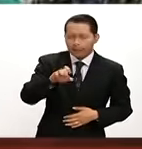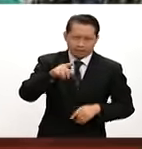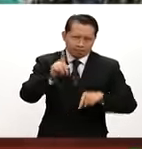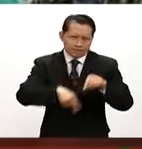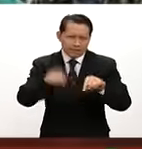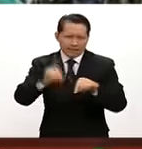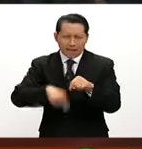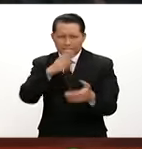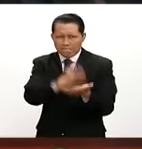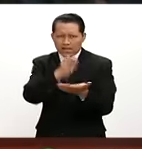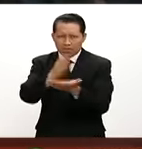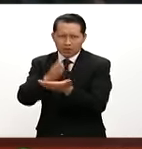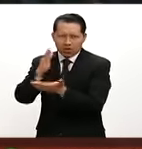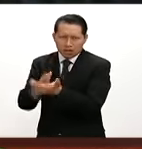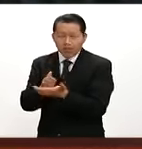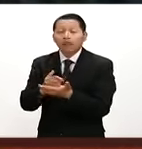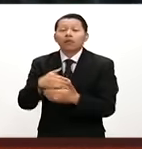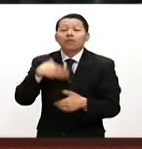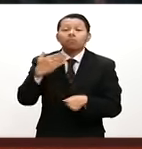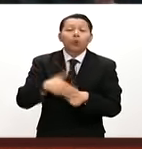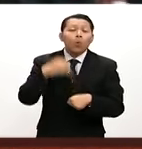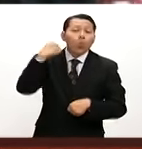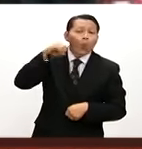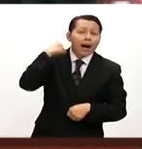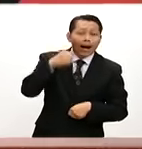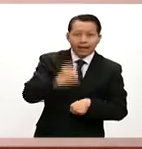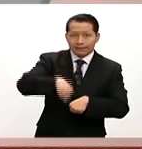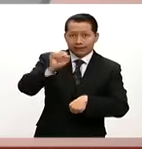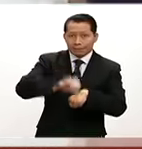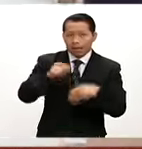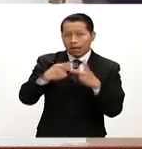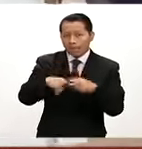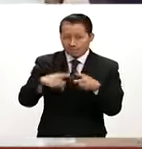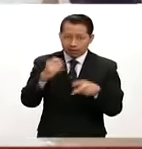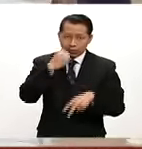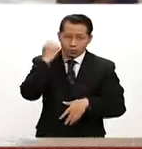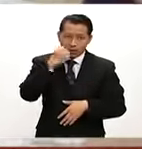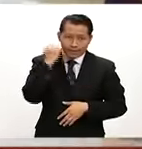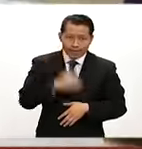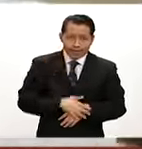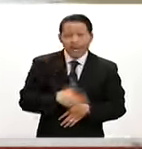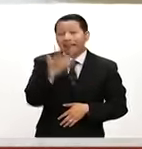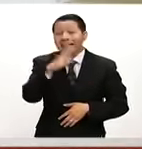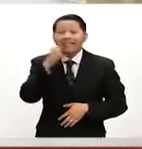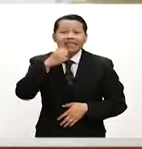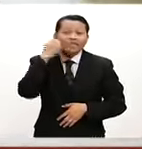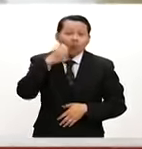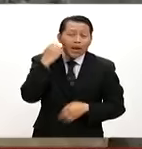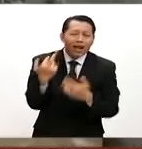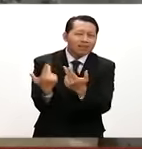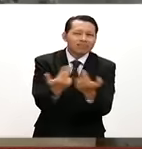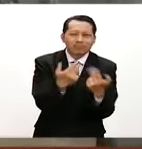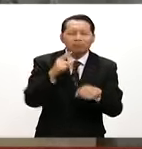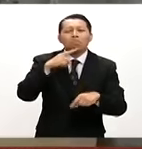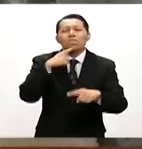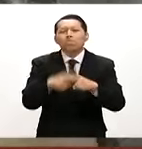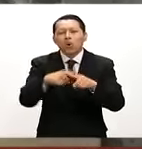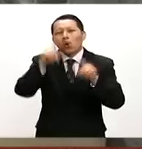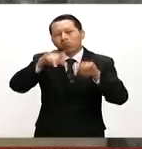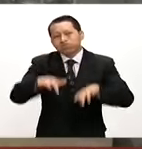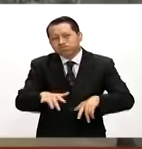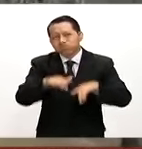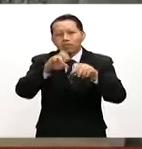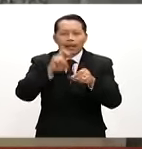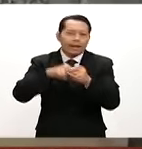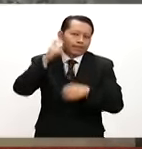plantones y dicen iniciar clases en Oaxaca esta semana. Al menos 10 escuelas registran daños por inundaciones en el